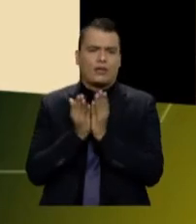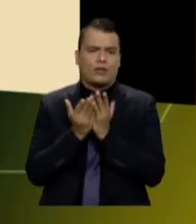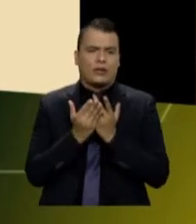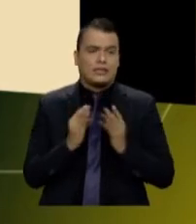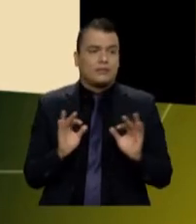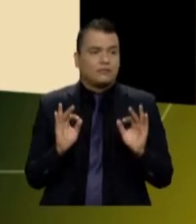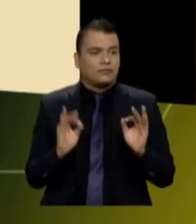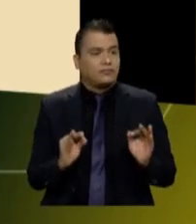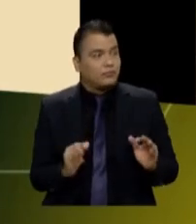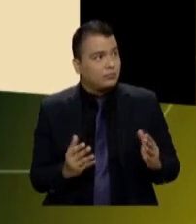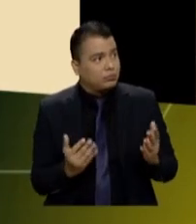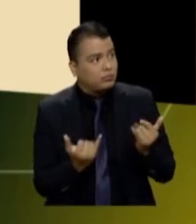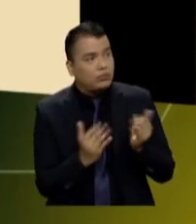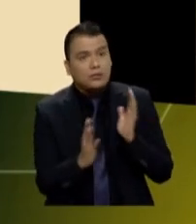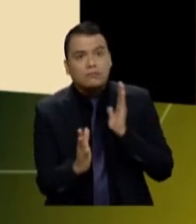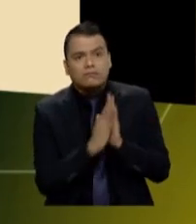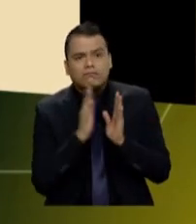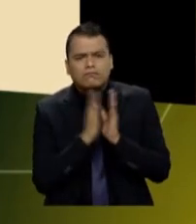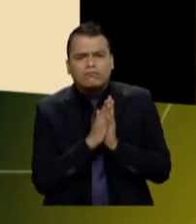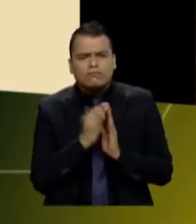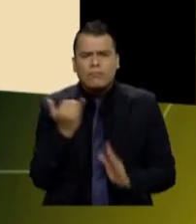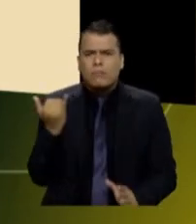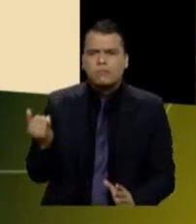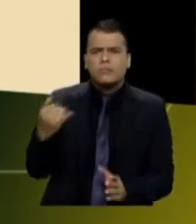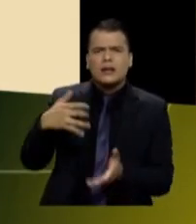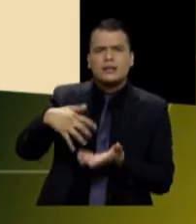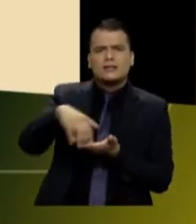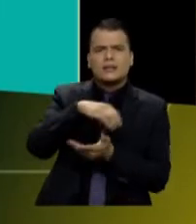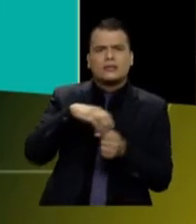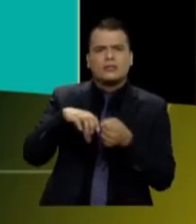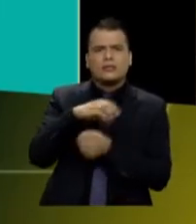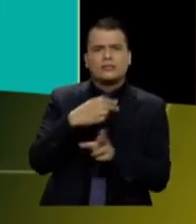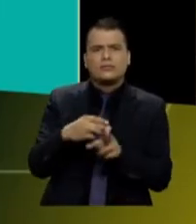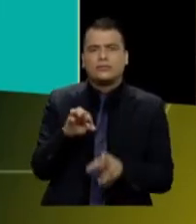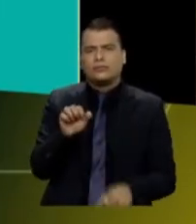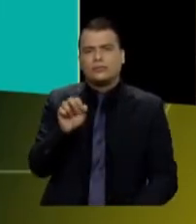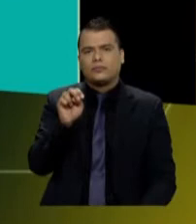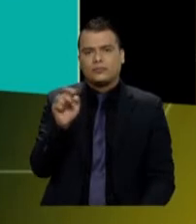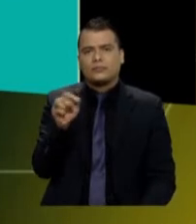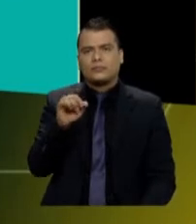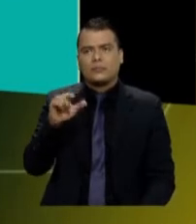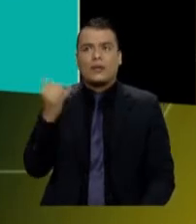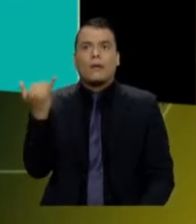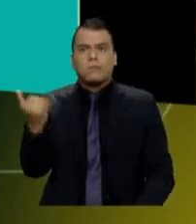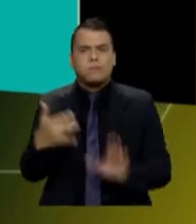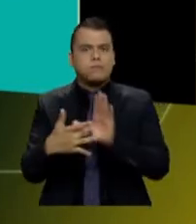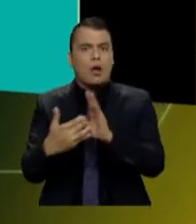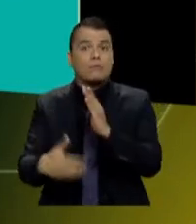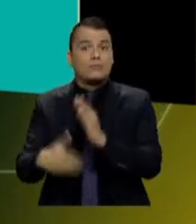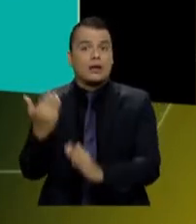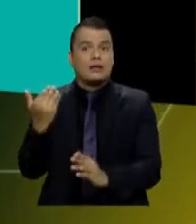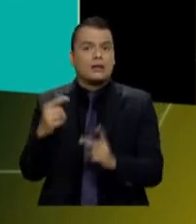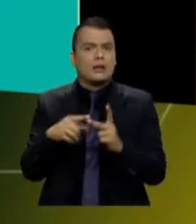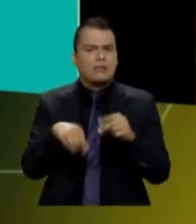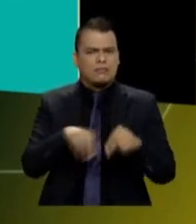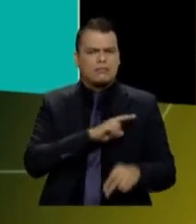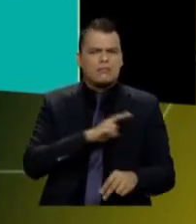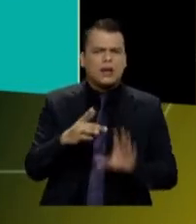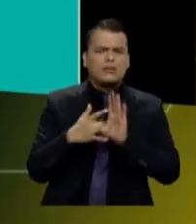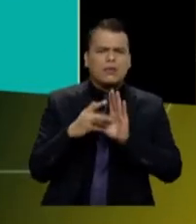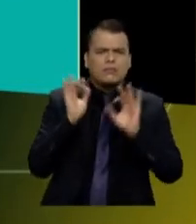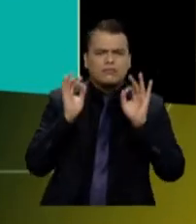sabemos que, digamos, en San Gil, Santander, se hará un lanzamiento. ¿En el Valle cuándo va a ser? En el Valle vamos a estar el